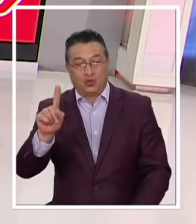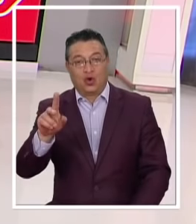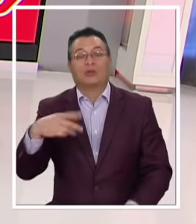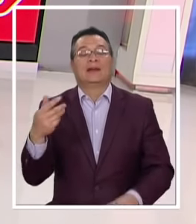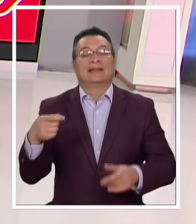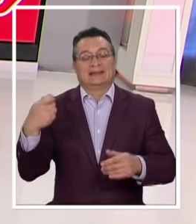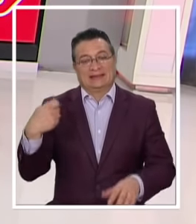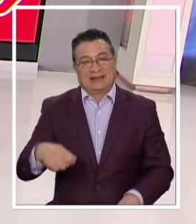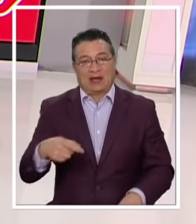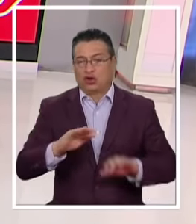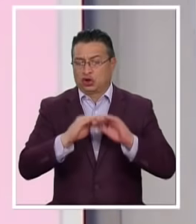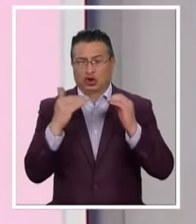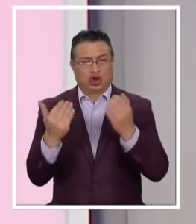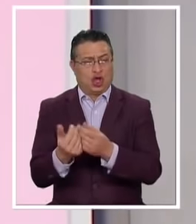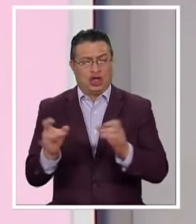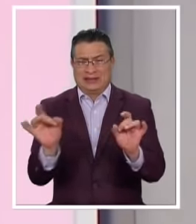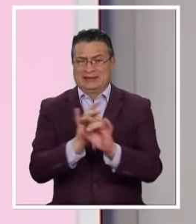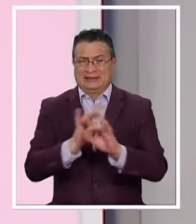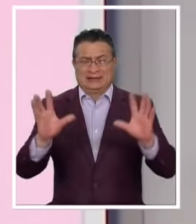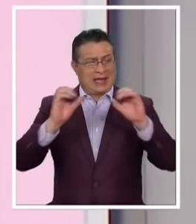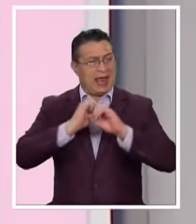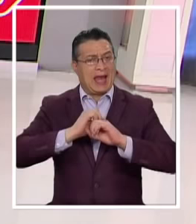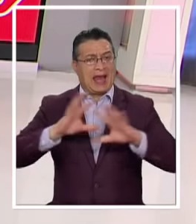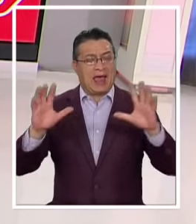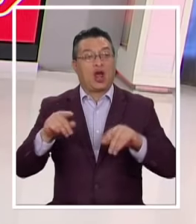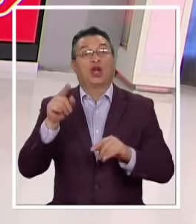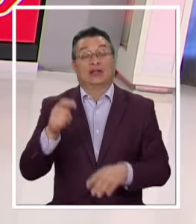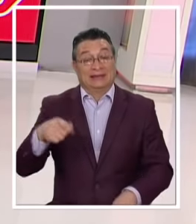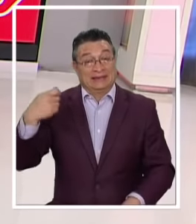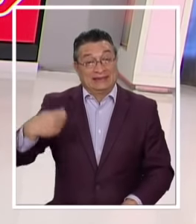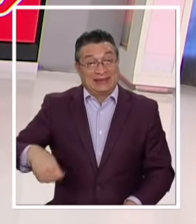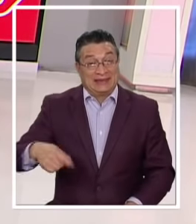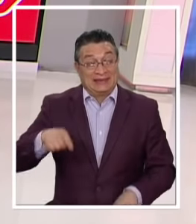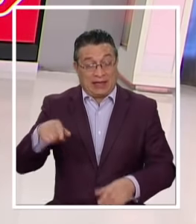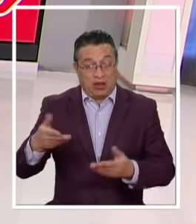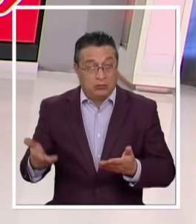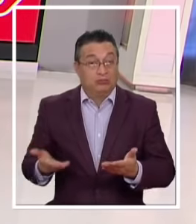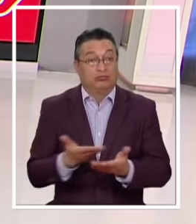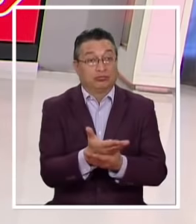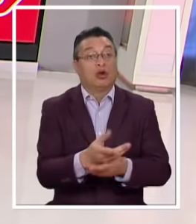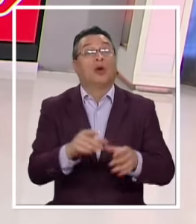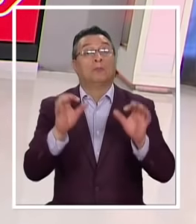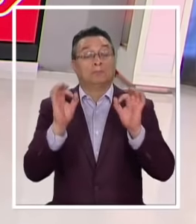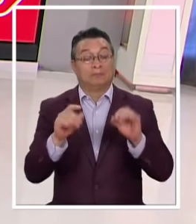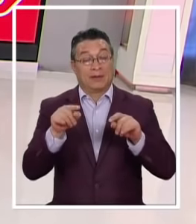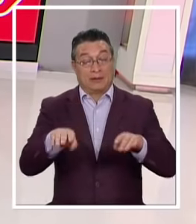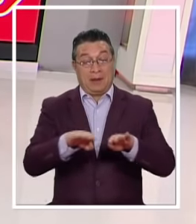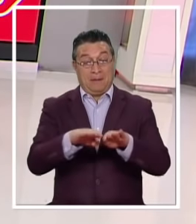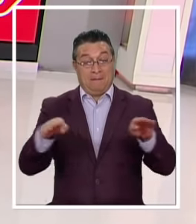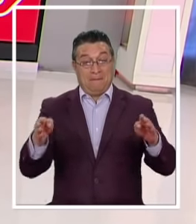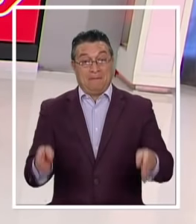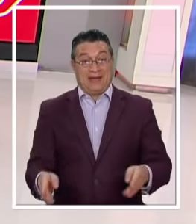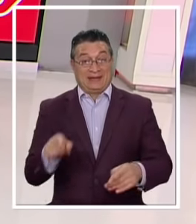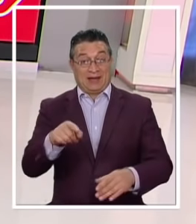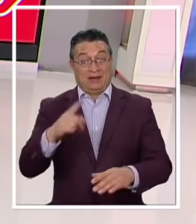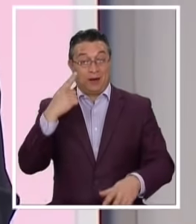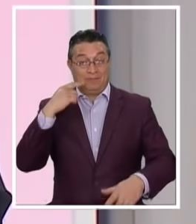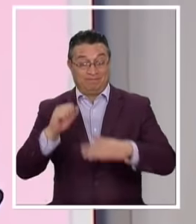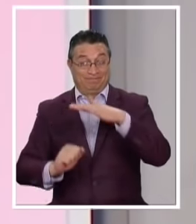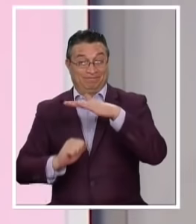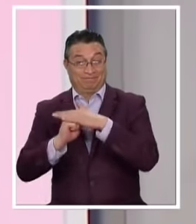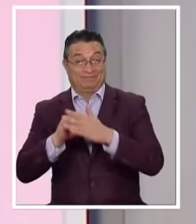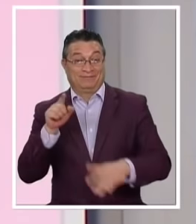del Senado Todo muy exprés y todo muy rápido Pasaría a la Sala del Senado Donde perfectamente la mesa que encabeza Yasna Proboste